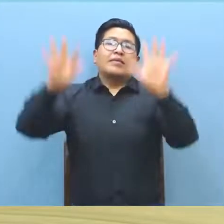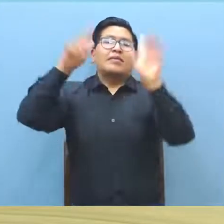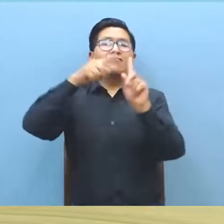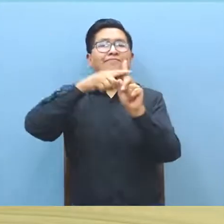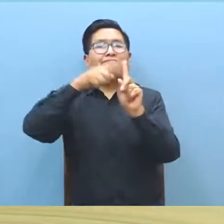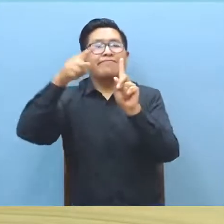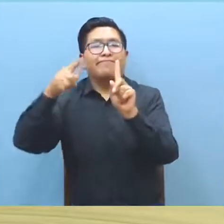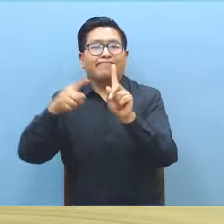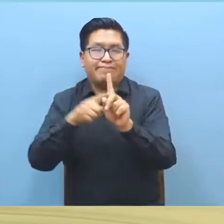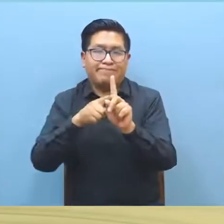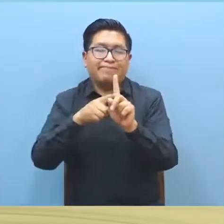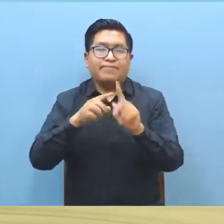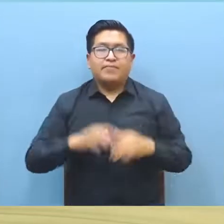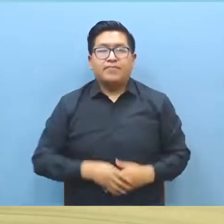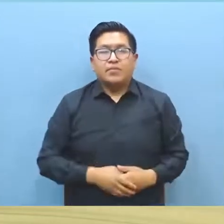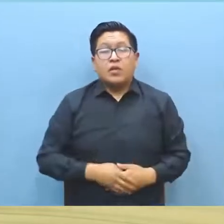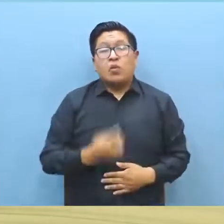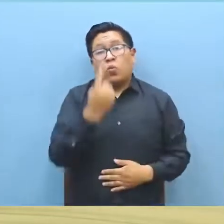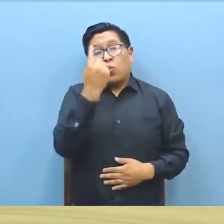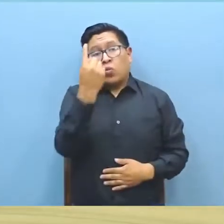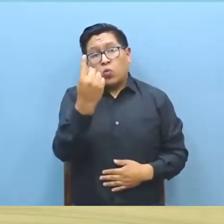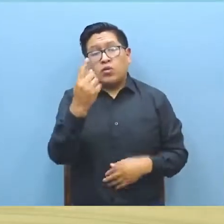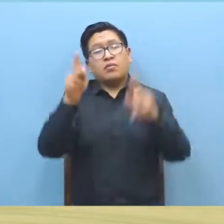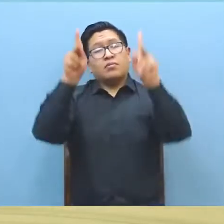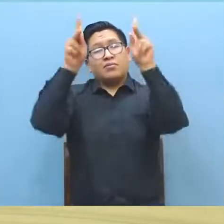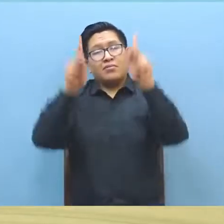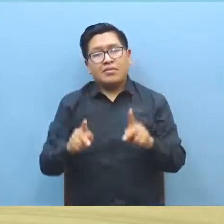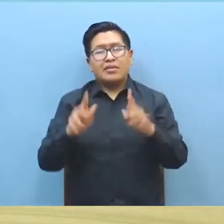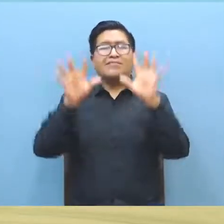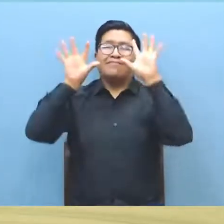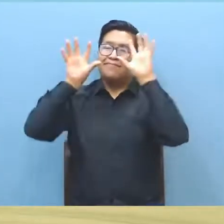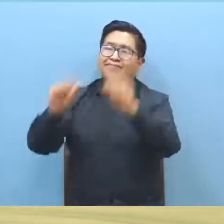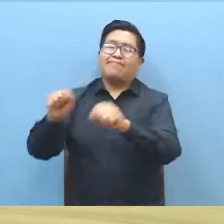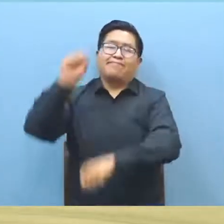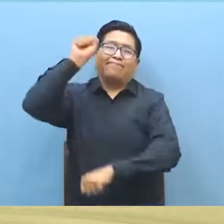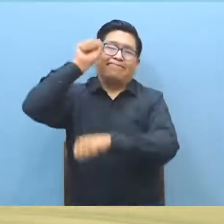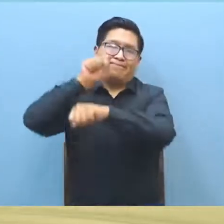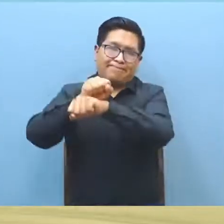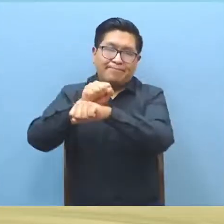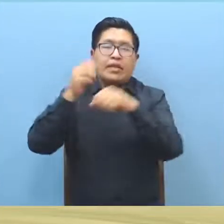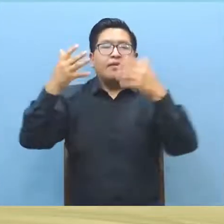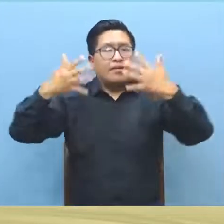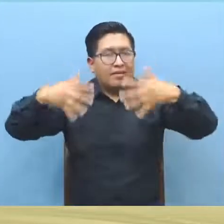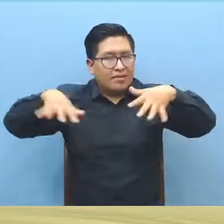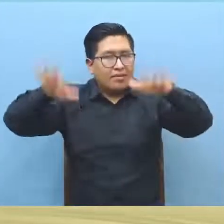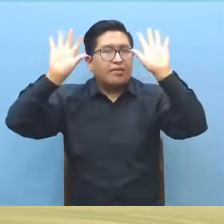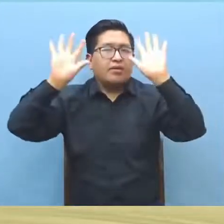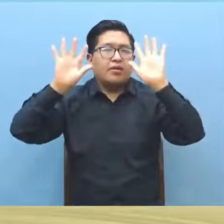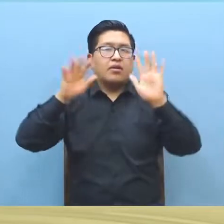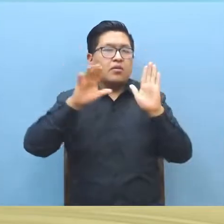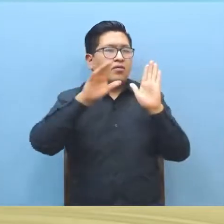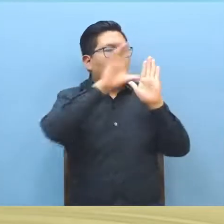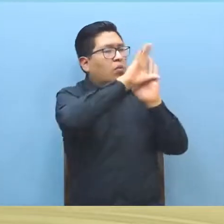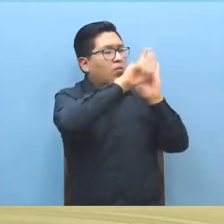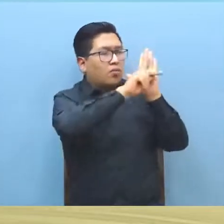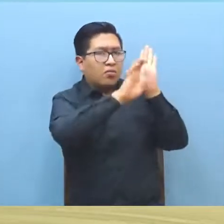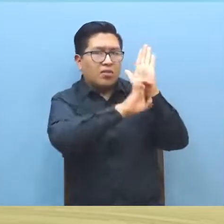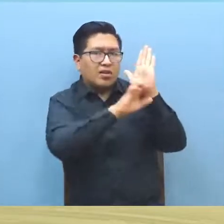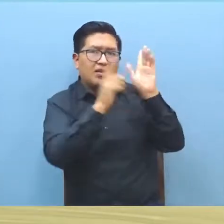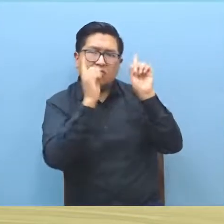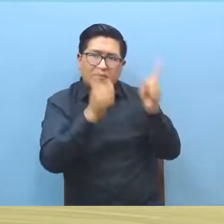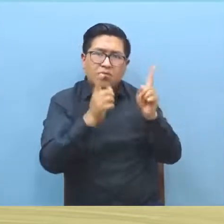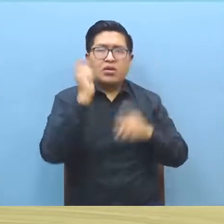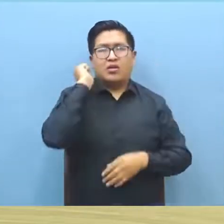Hay una persona ya detenida con fines de investigación en el cumplimiento de la sentencia constitucional